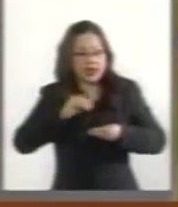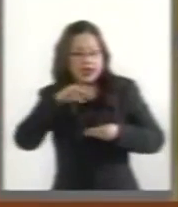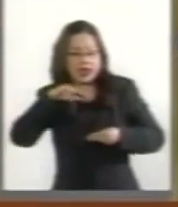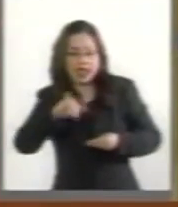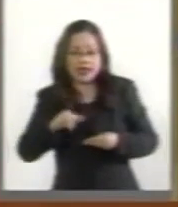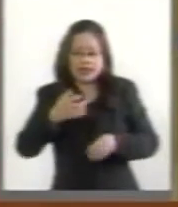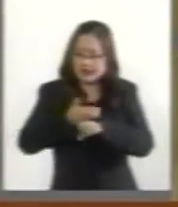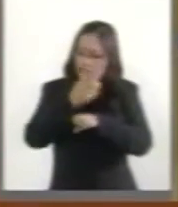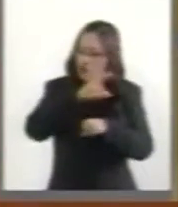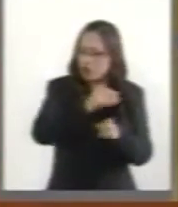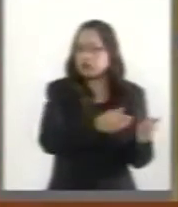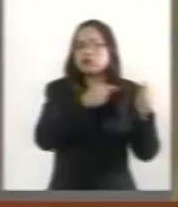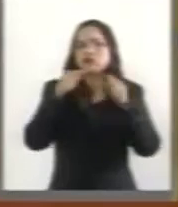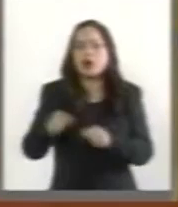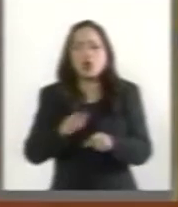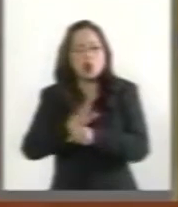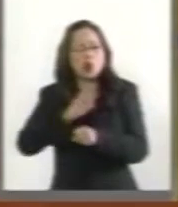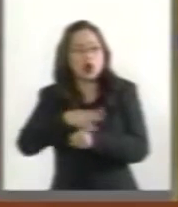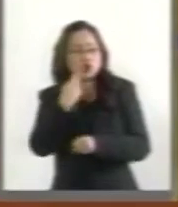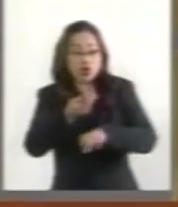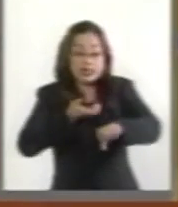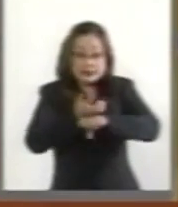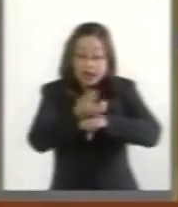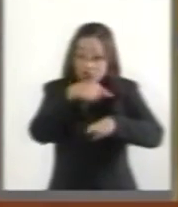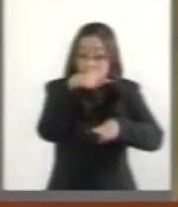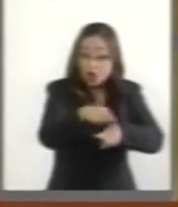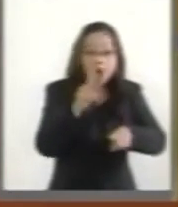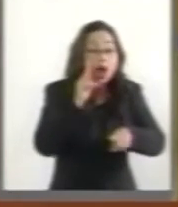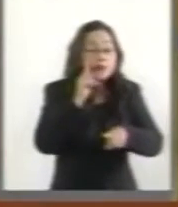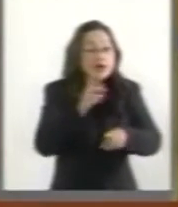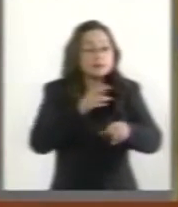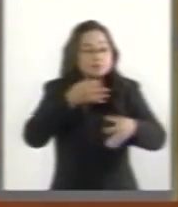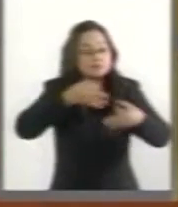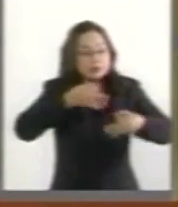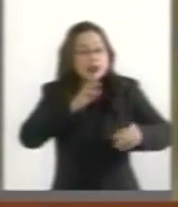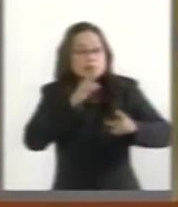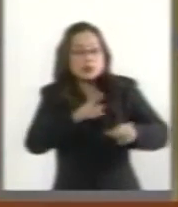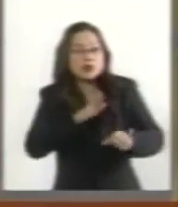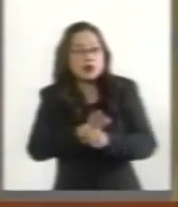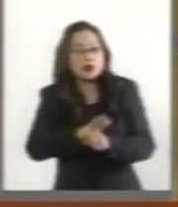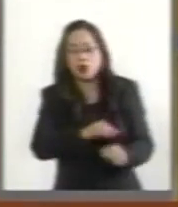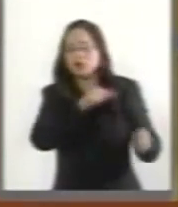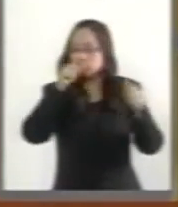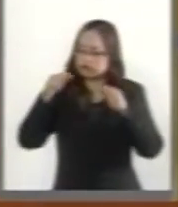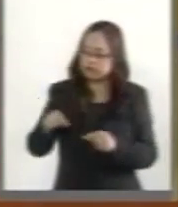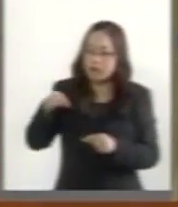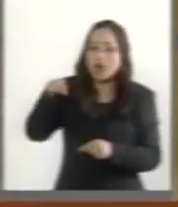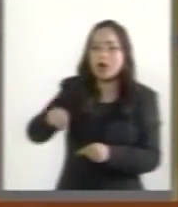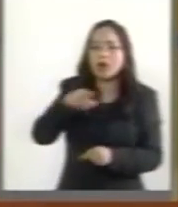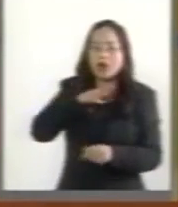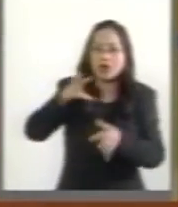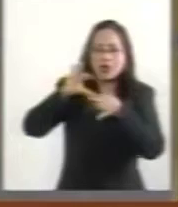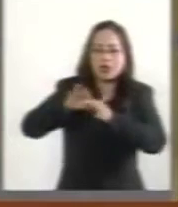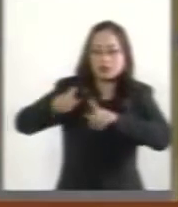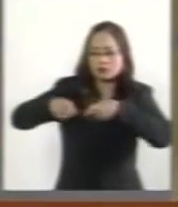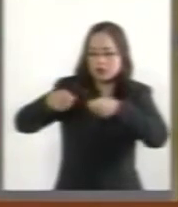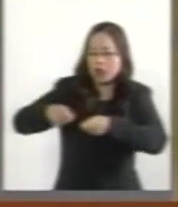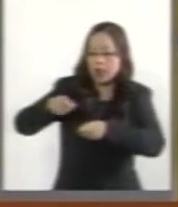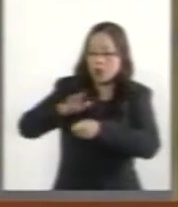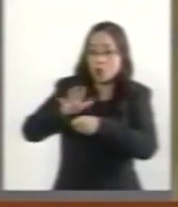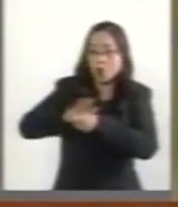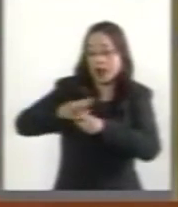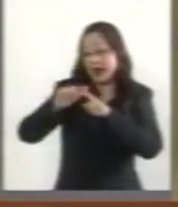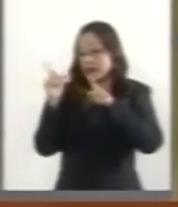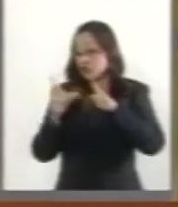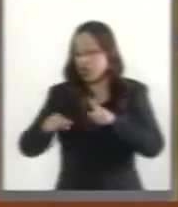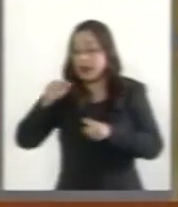o no esperar a la resolución del órgano garante de la entidad federativa, pero también la facultad de revisión.